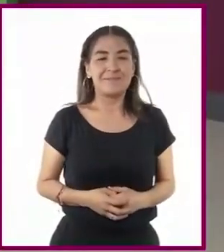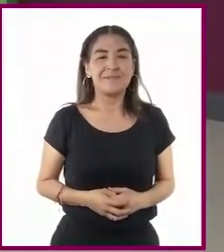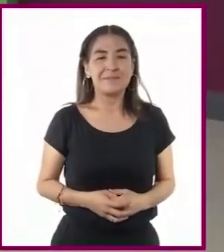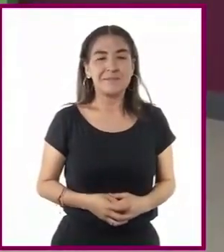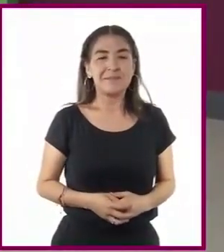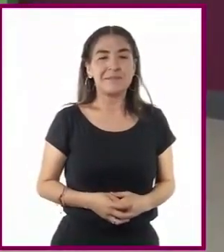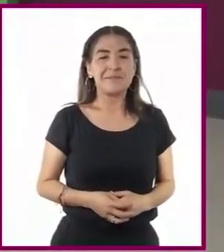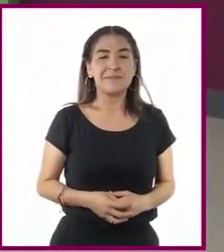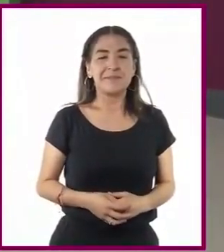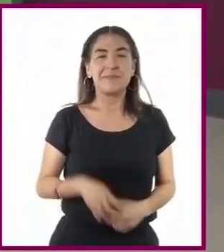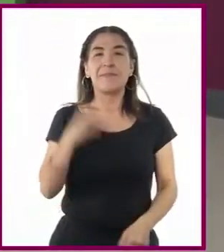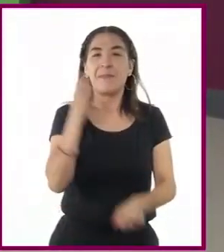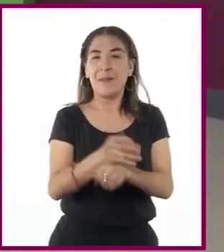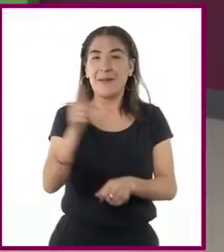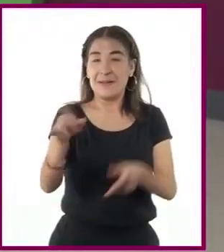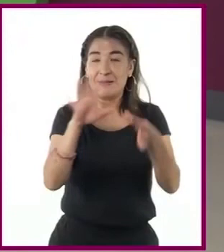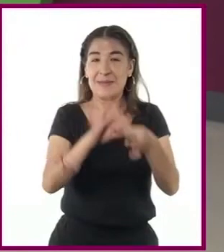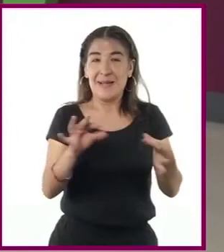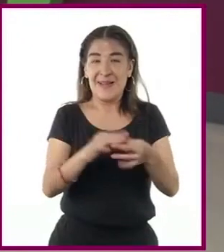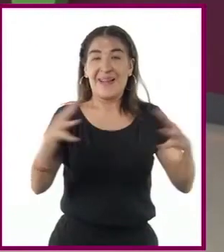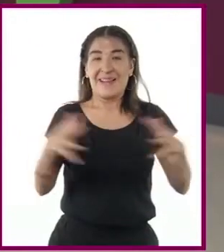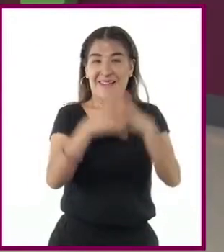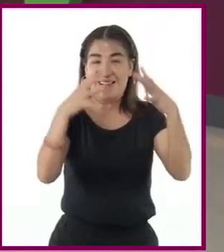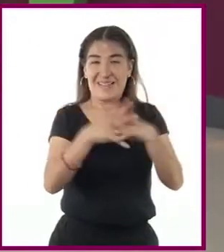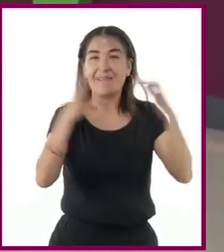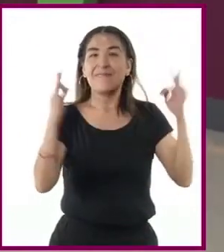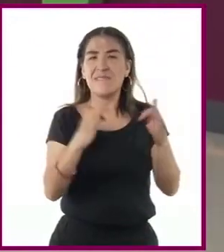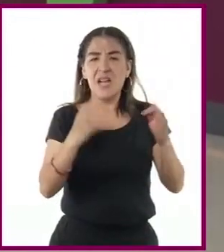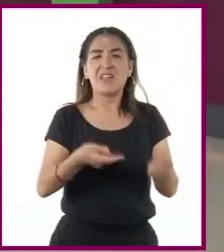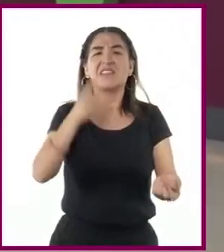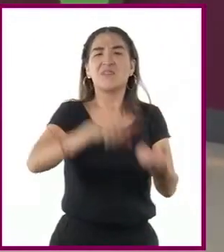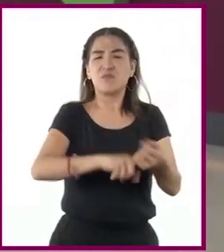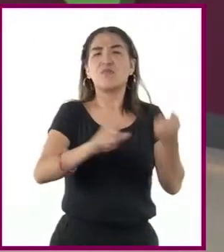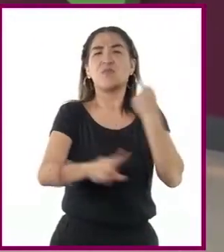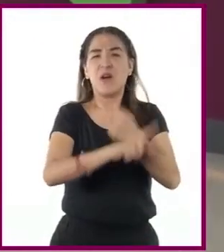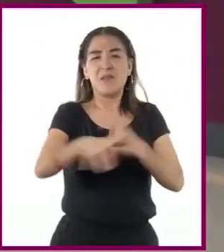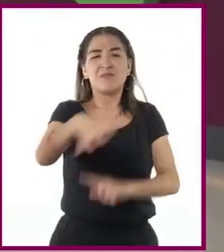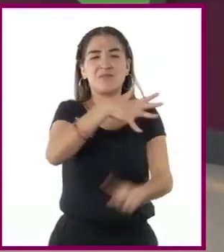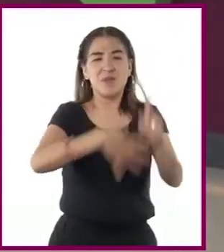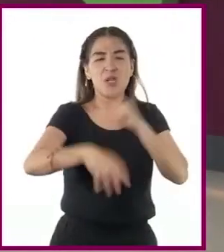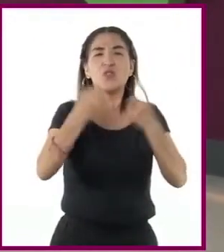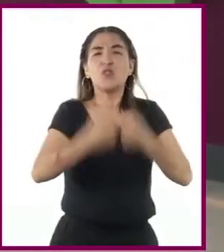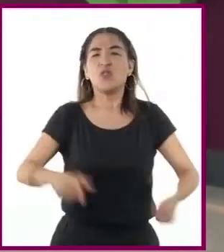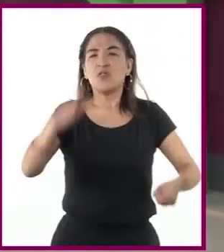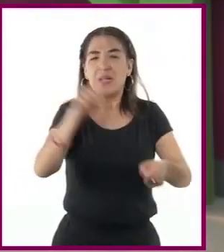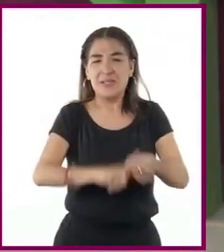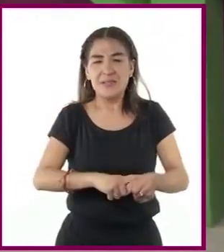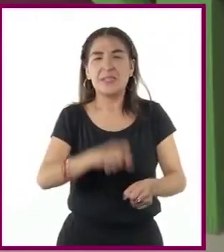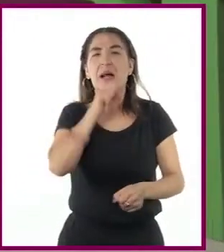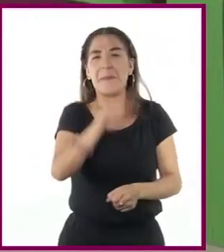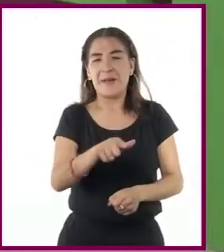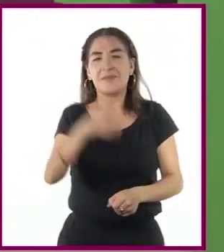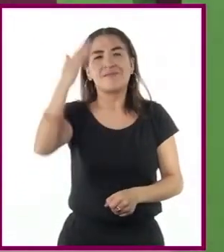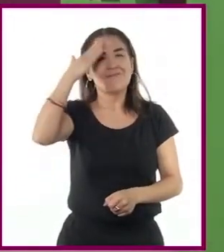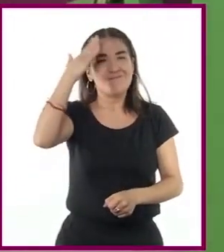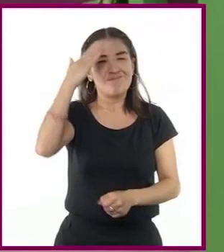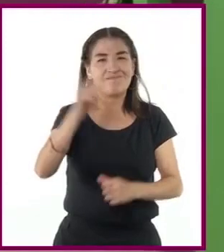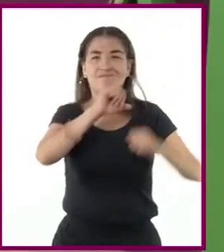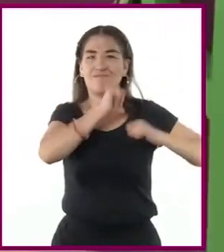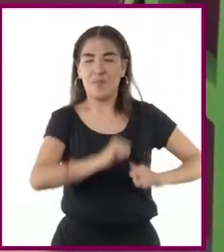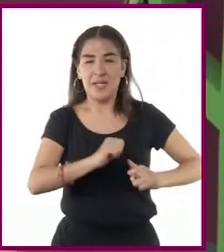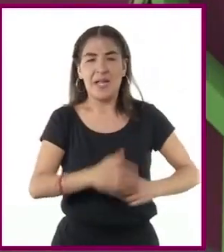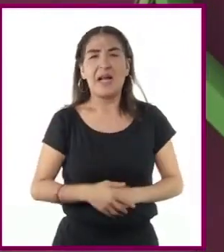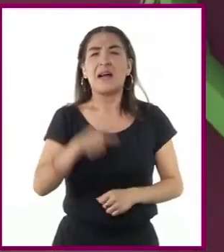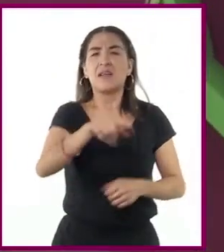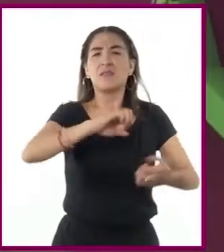Como le hemos señalado, la Guerra Fría fue un conflicto global que enfrentó a los bloques socialistas y capitalista. Esta